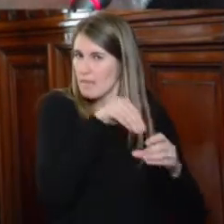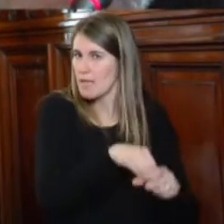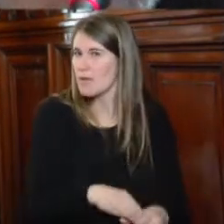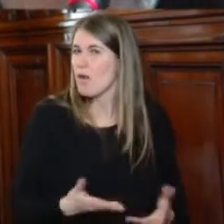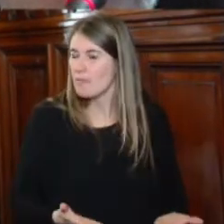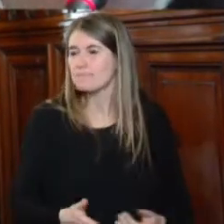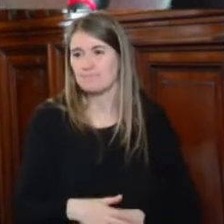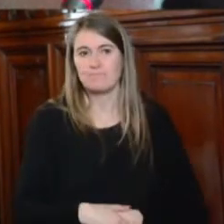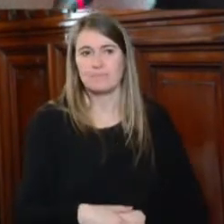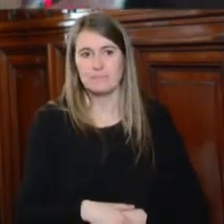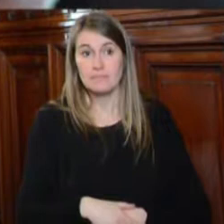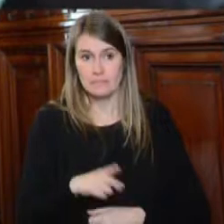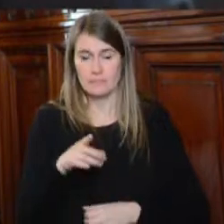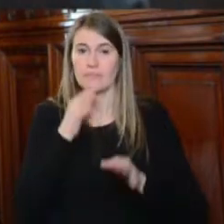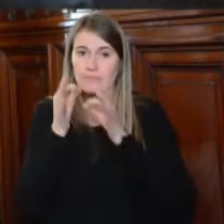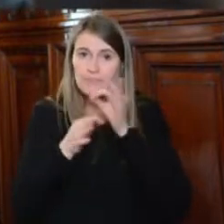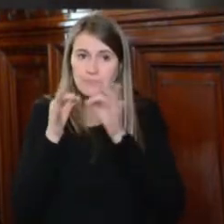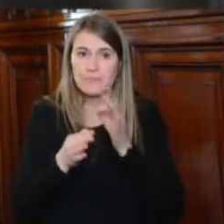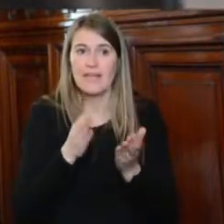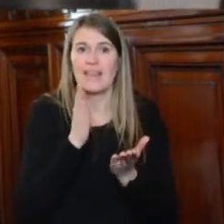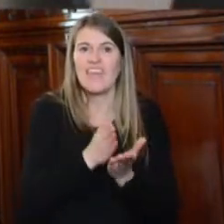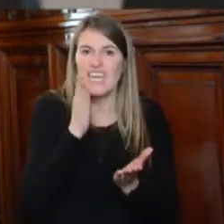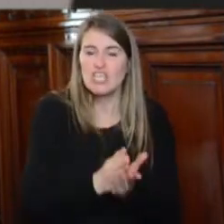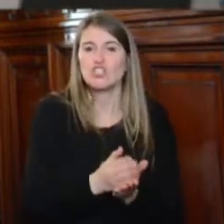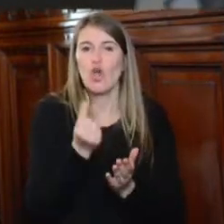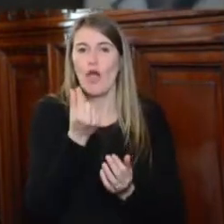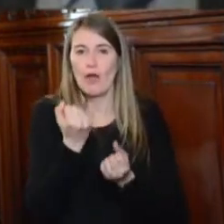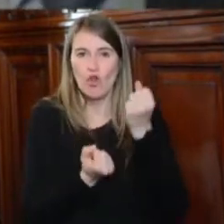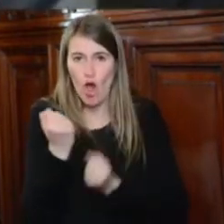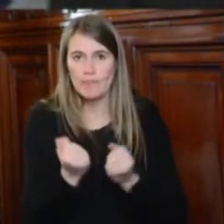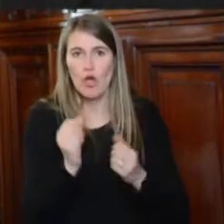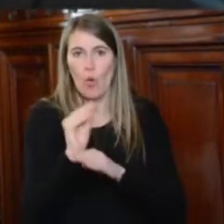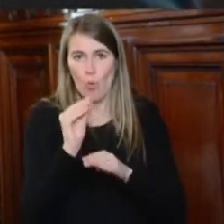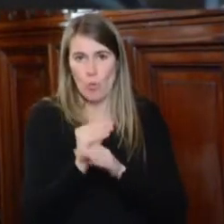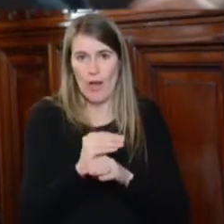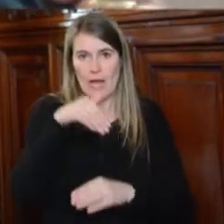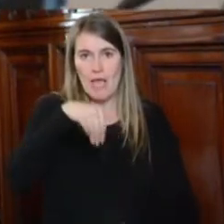La relatora especial para derechos económicos, sociales y culturales, doctora García Muñoz.